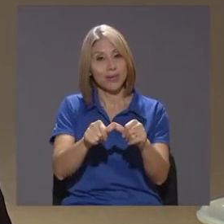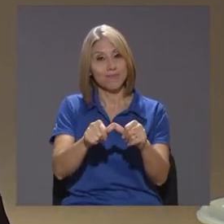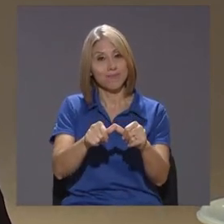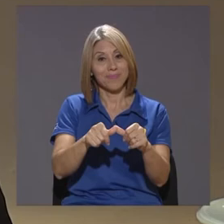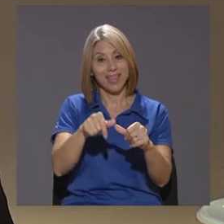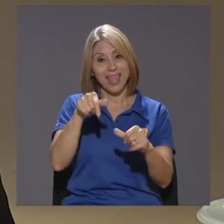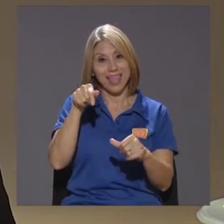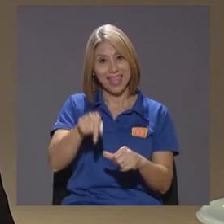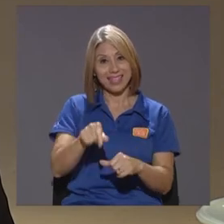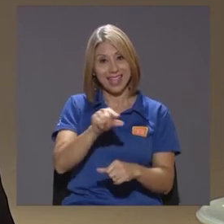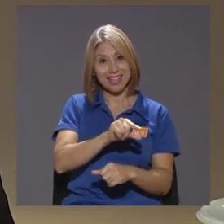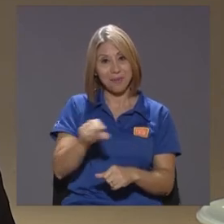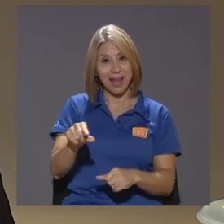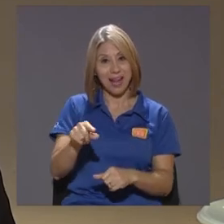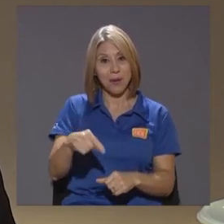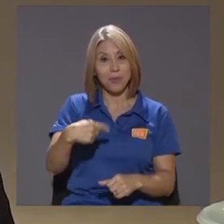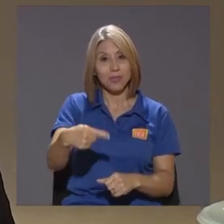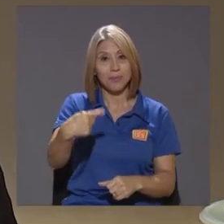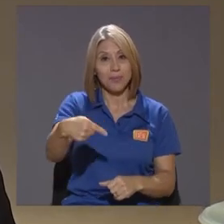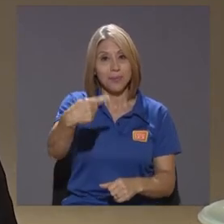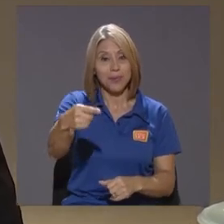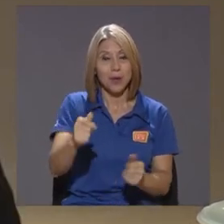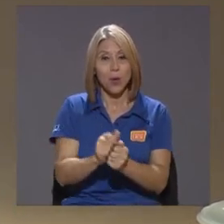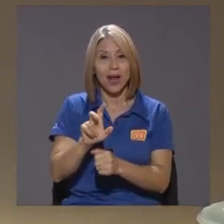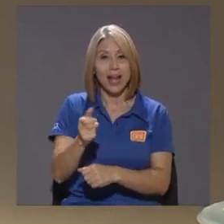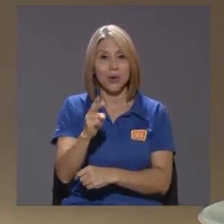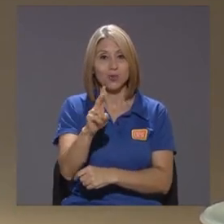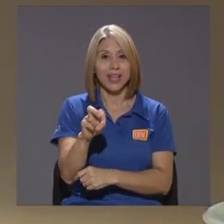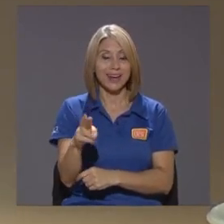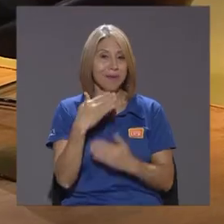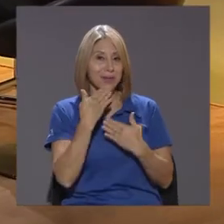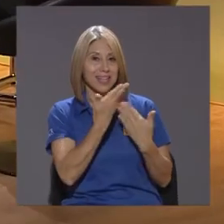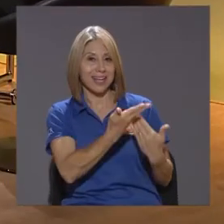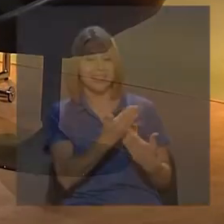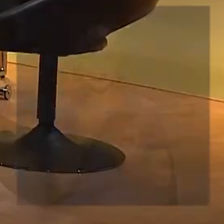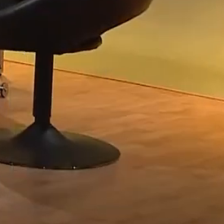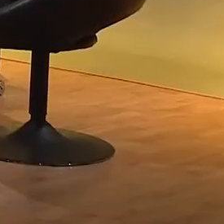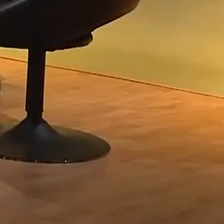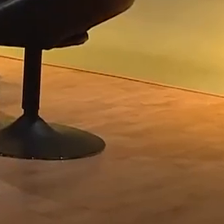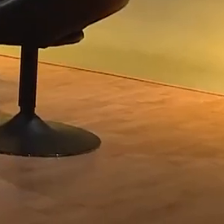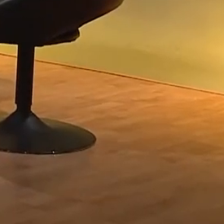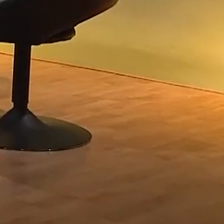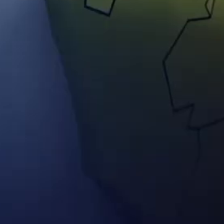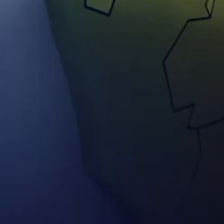semana En la próxima Y en todas Con Canal UCR Muchas gracias Don José Rafael Muchas gracias